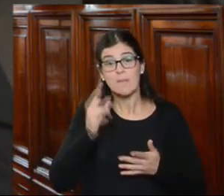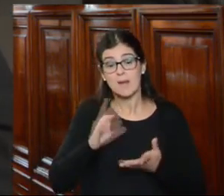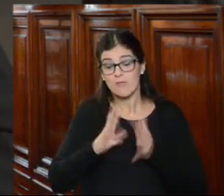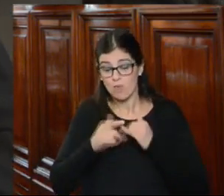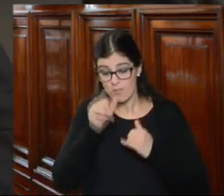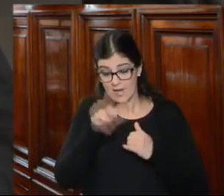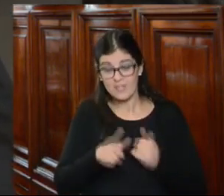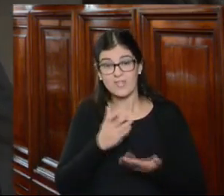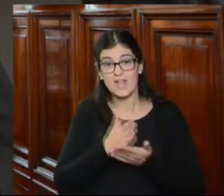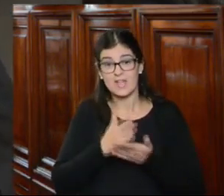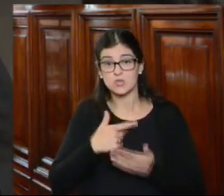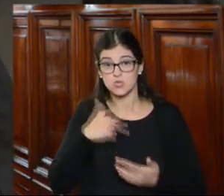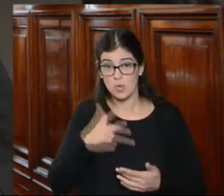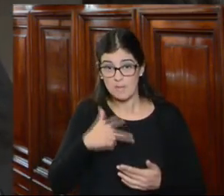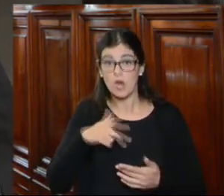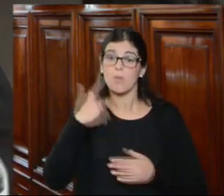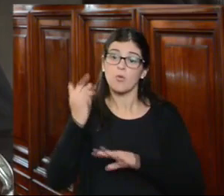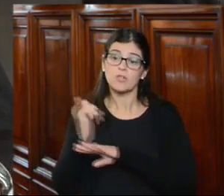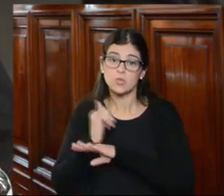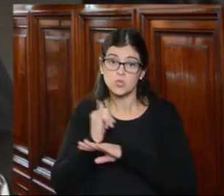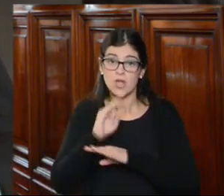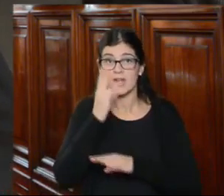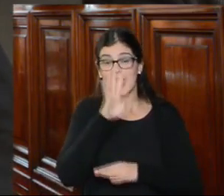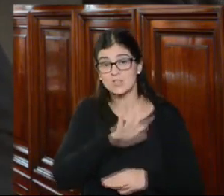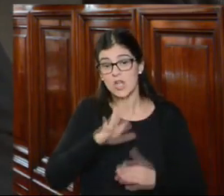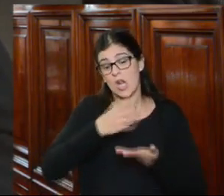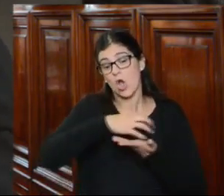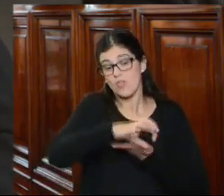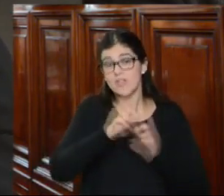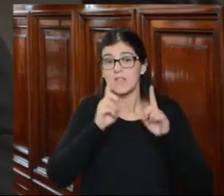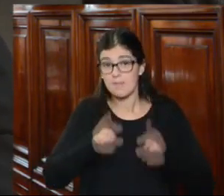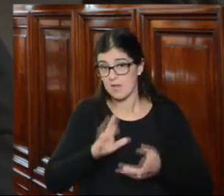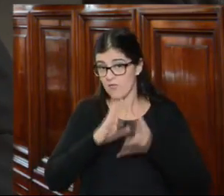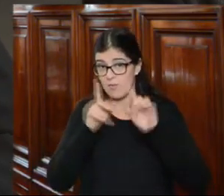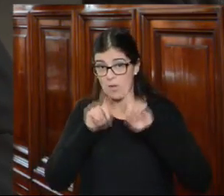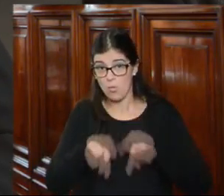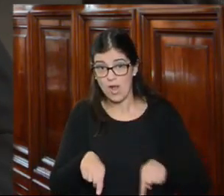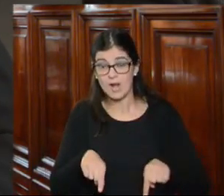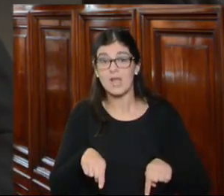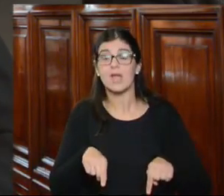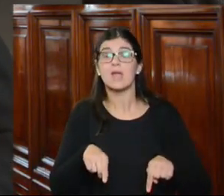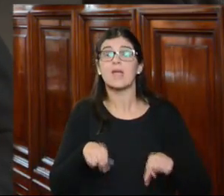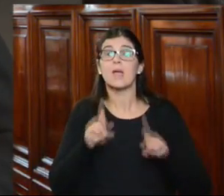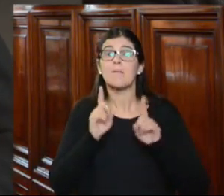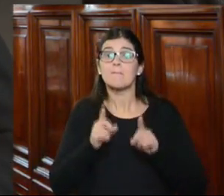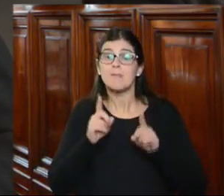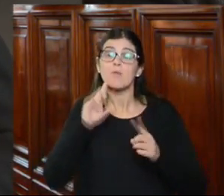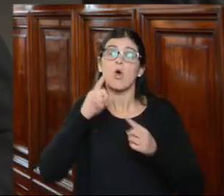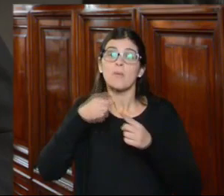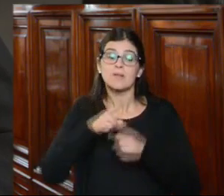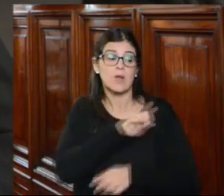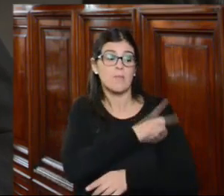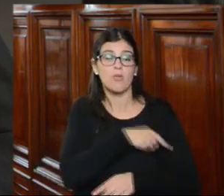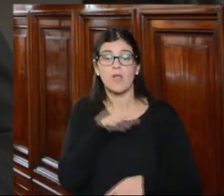humanos al igual que otras instituciones nacionales en el continente tiene el mismo objetivo que el poder